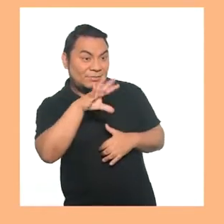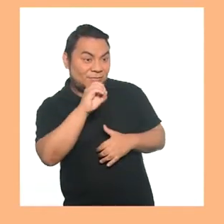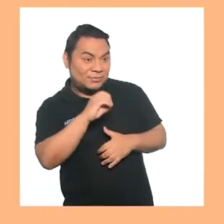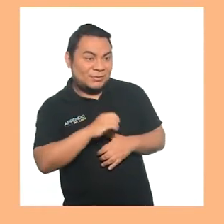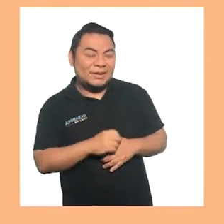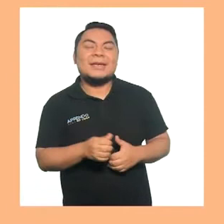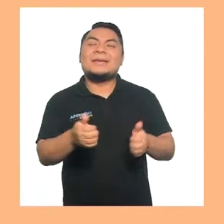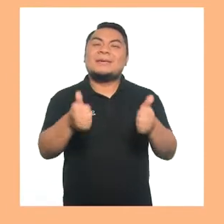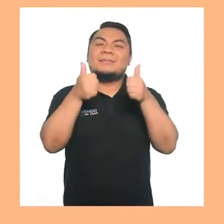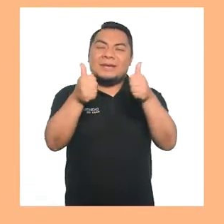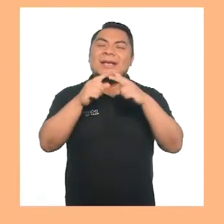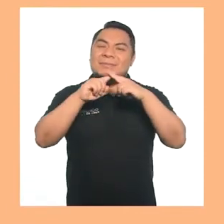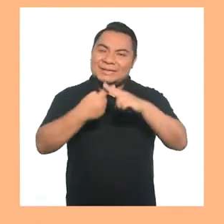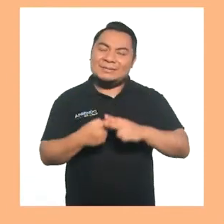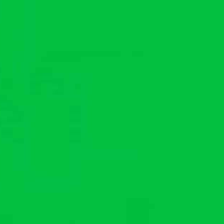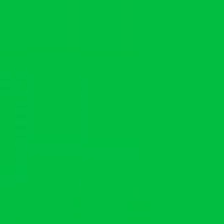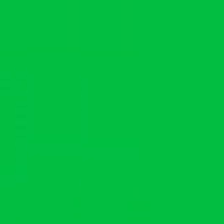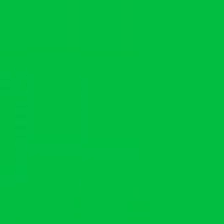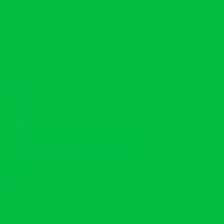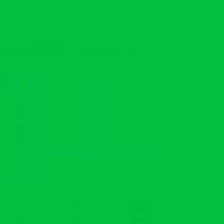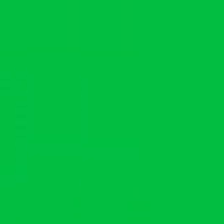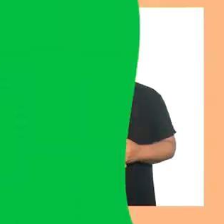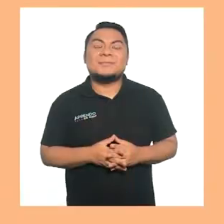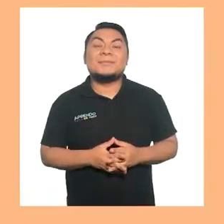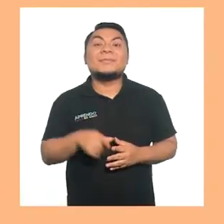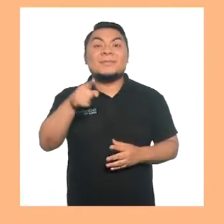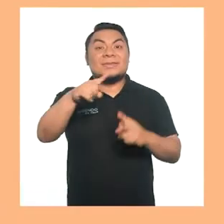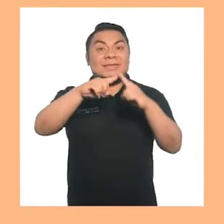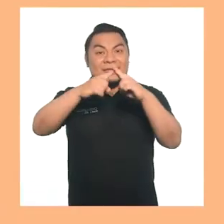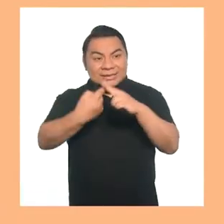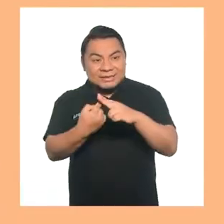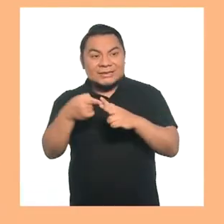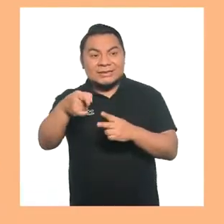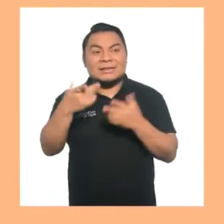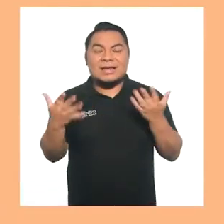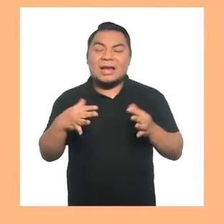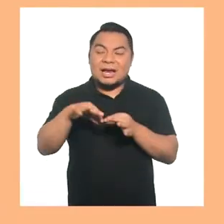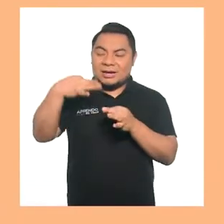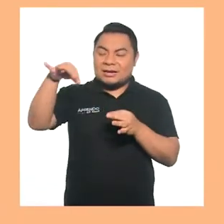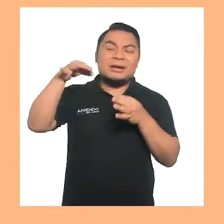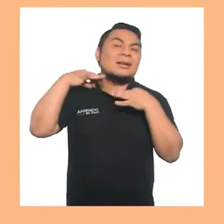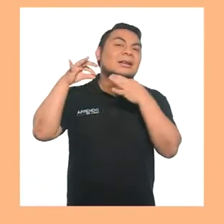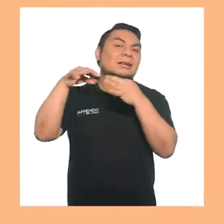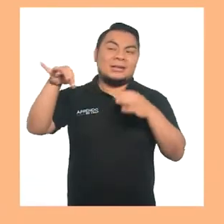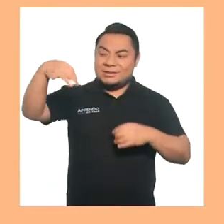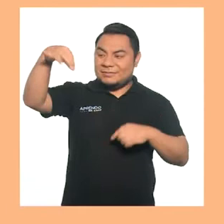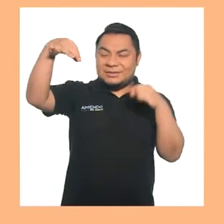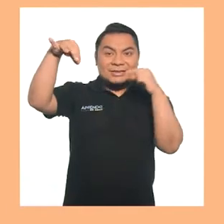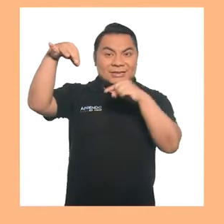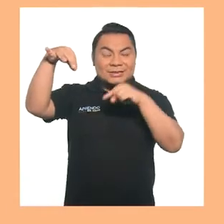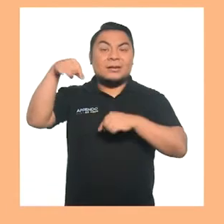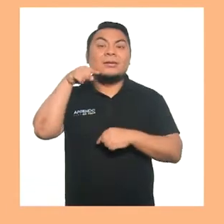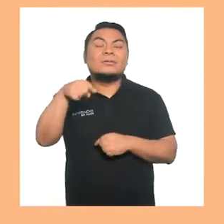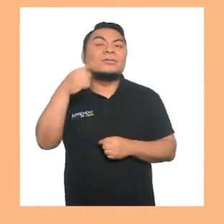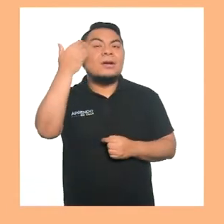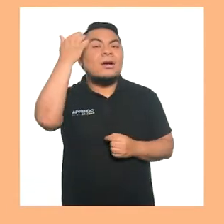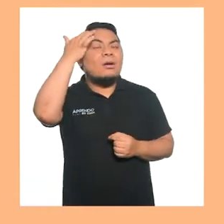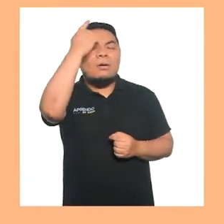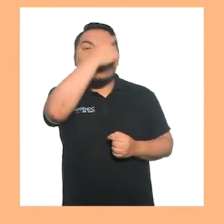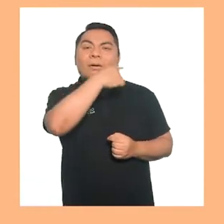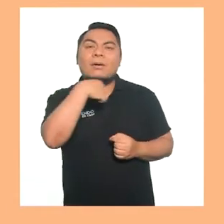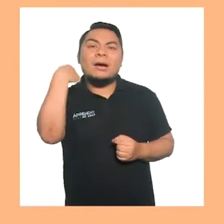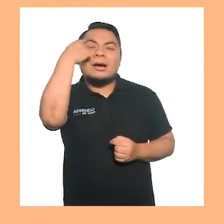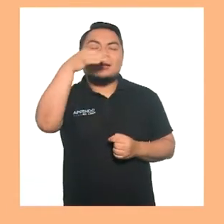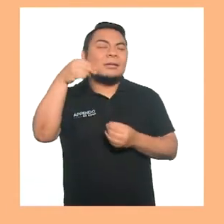Memo? Bien, empezamos. Inicia pasando el pañuelo por su rostro para que lo